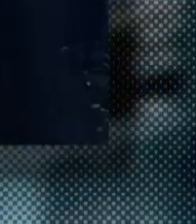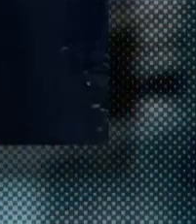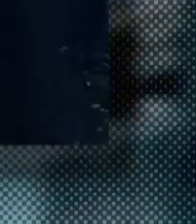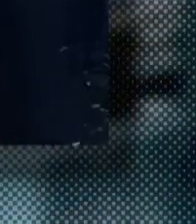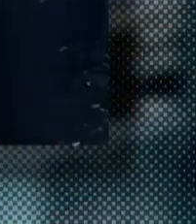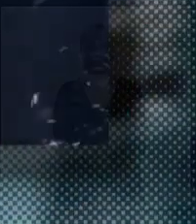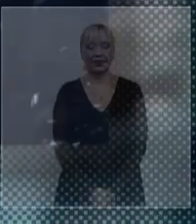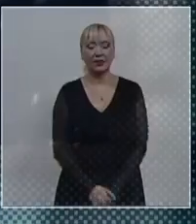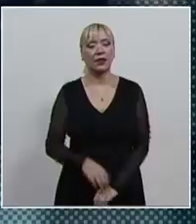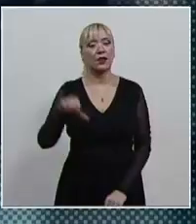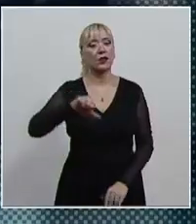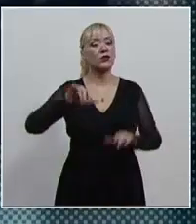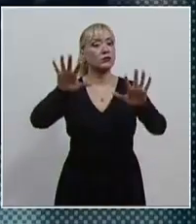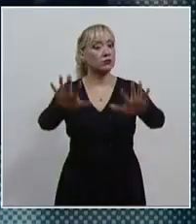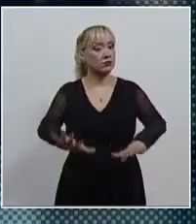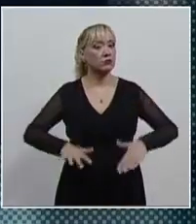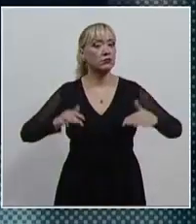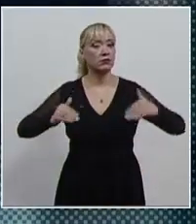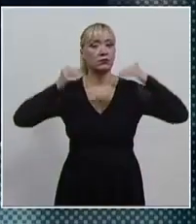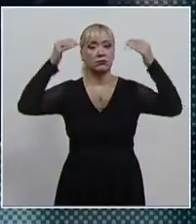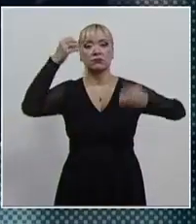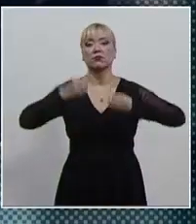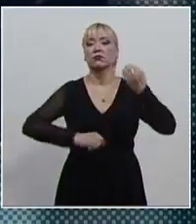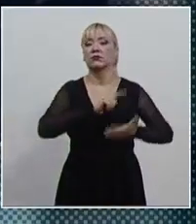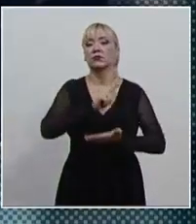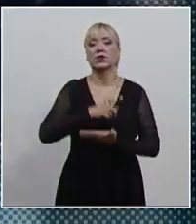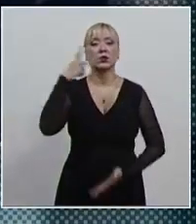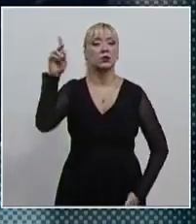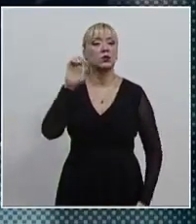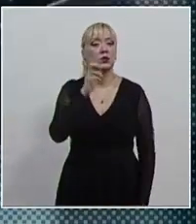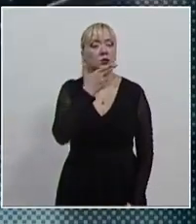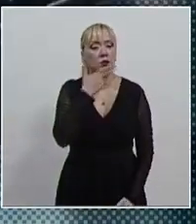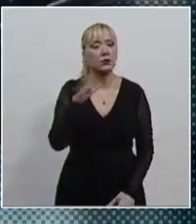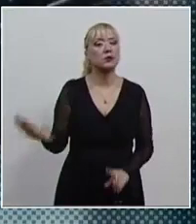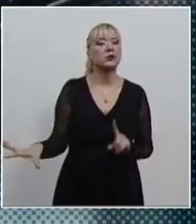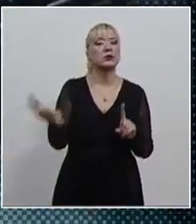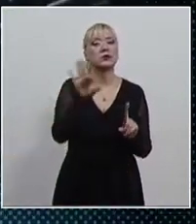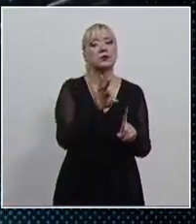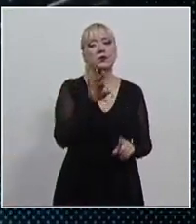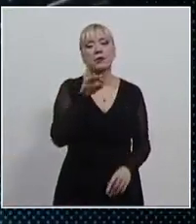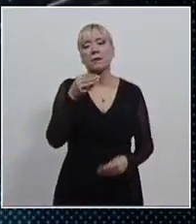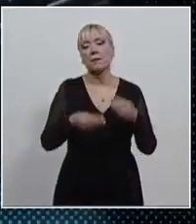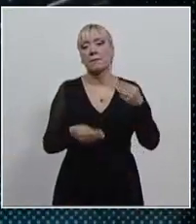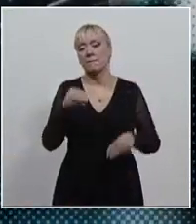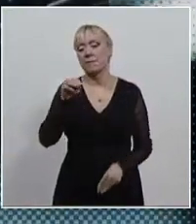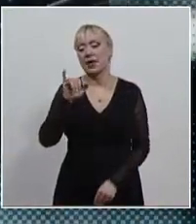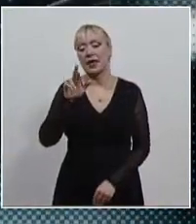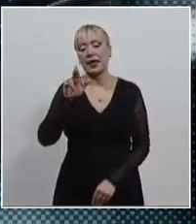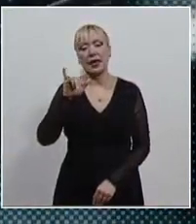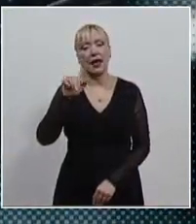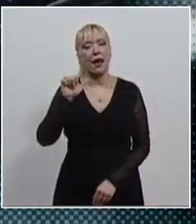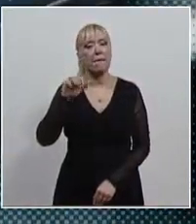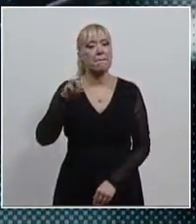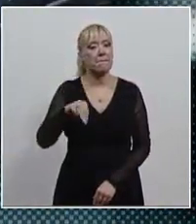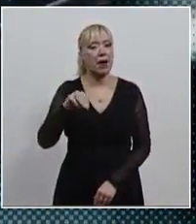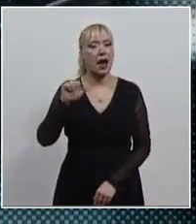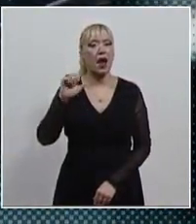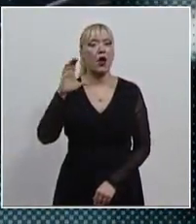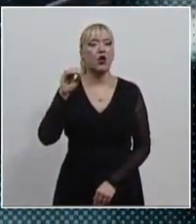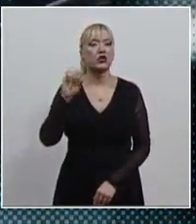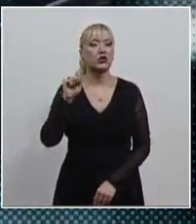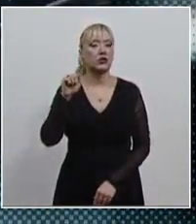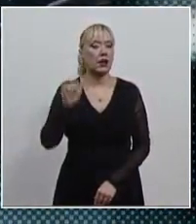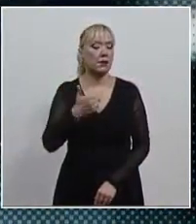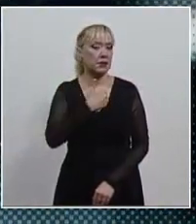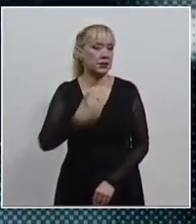El Pleno del Tribunal Supremo de Justicia de Chihuahua eligió a la magistrada Miriam Hernández Acosta como presidenta del